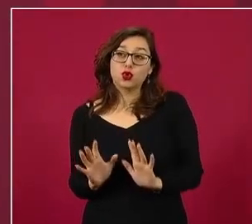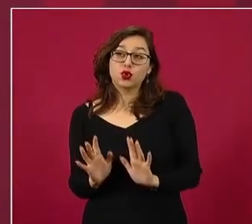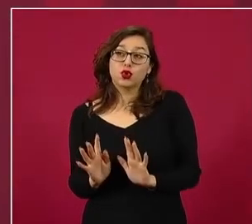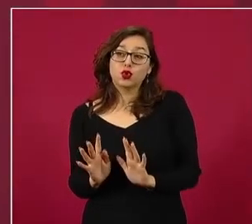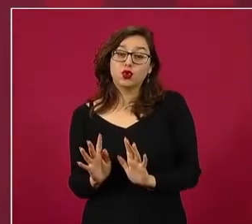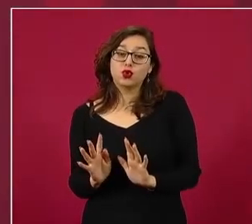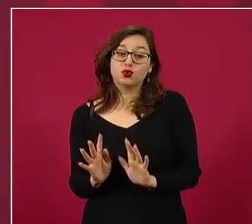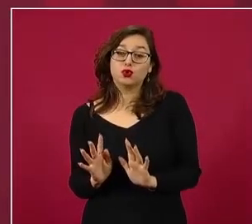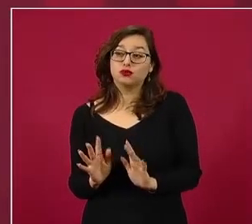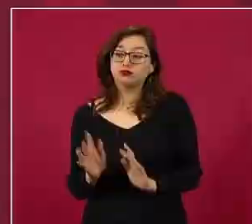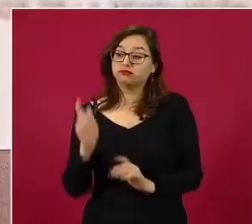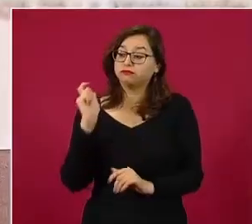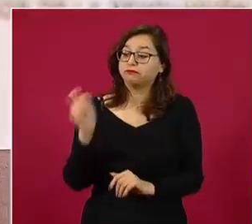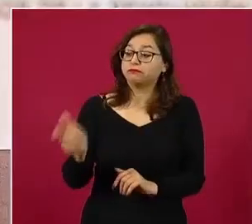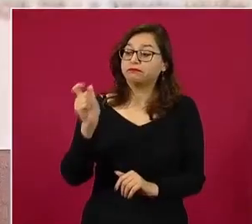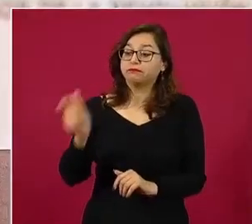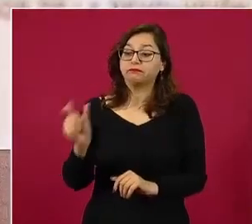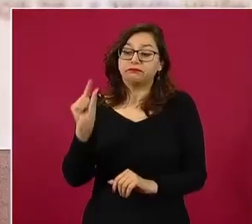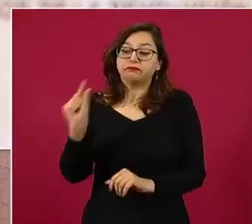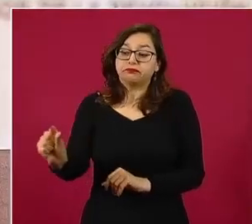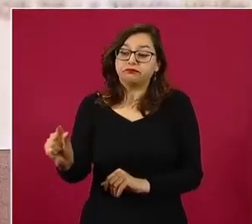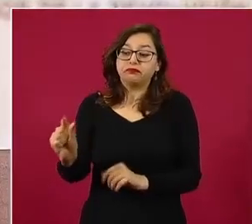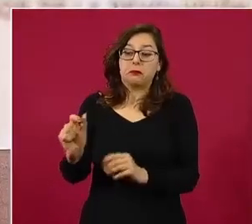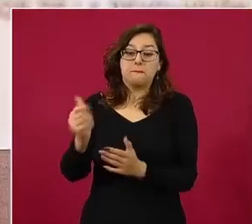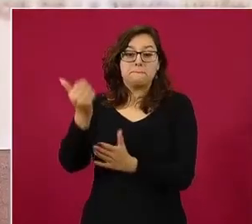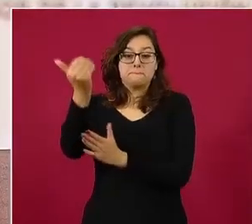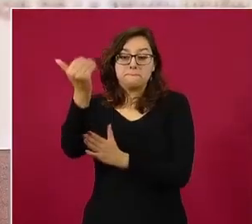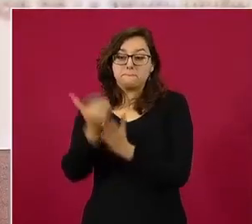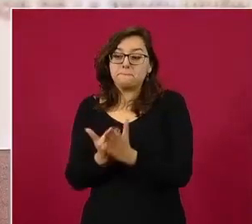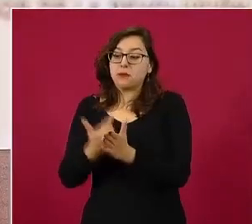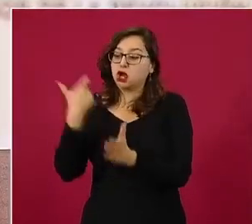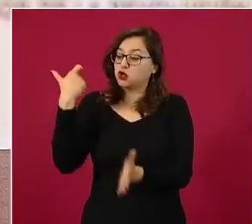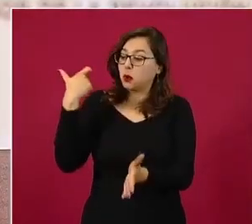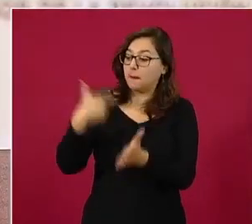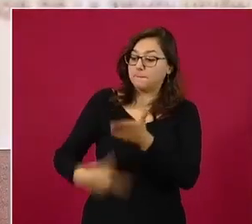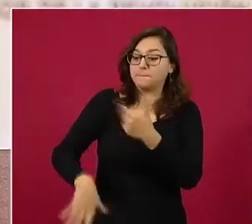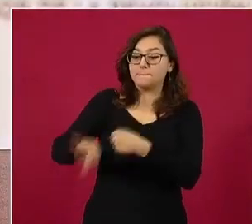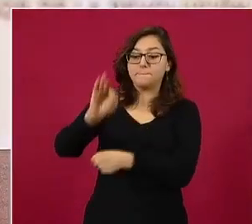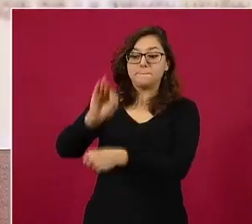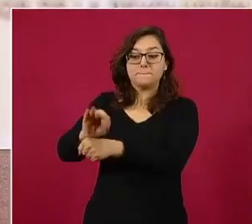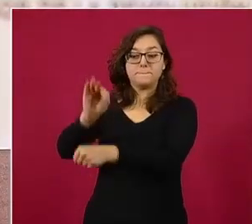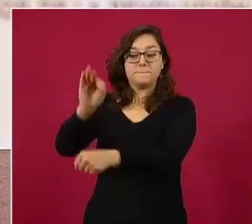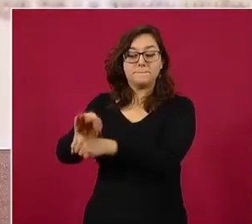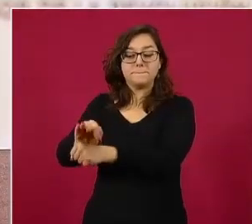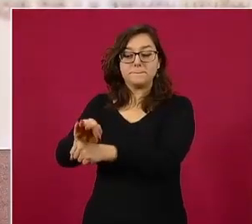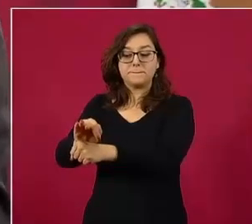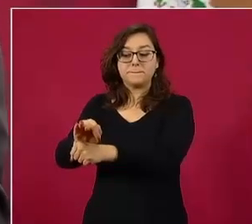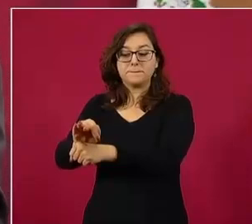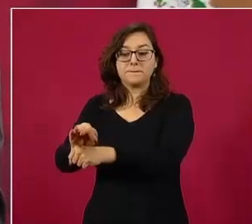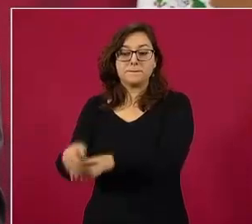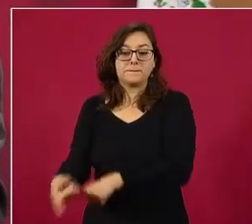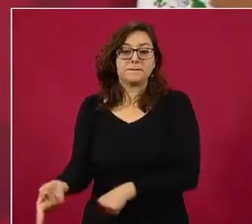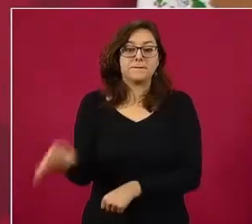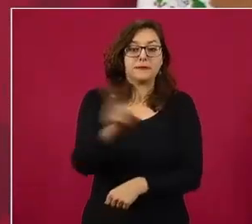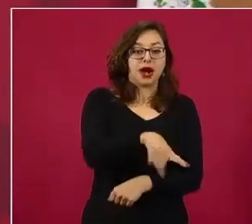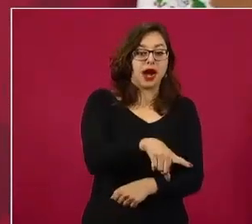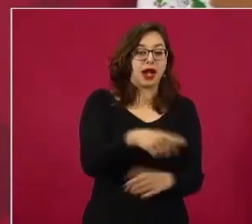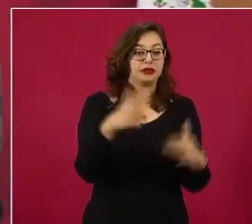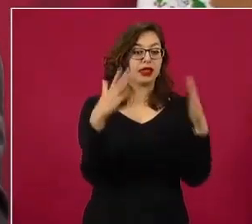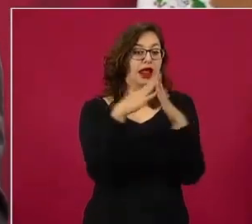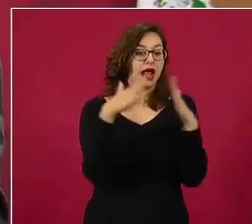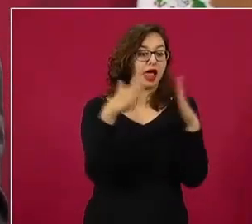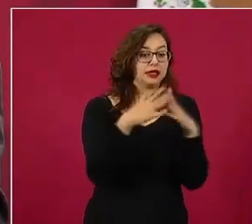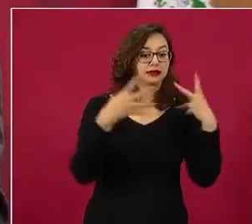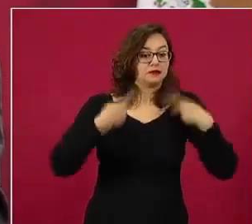recibiendo energía eléctrica más barata que cómo la pagan